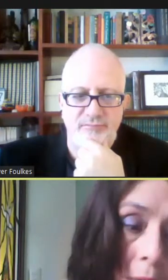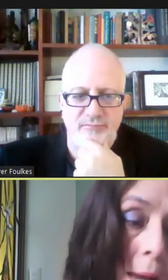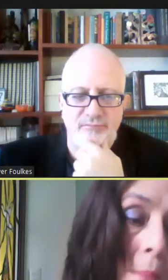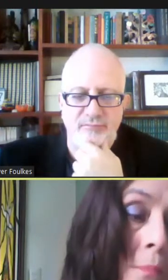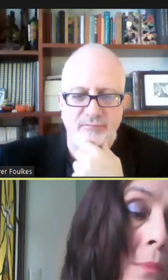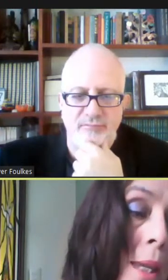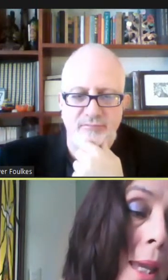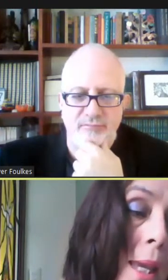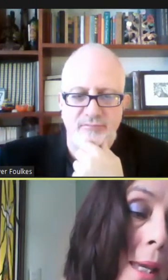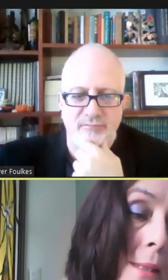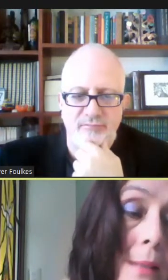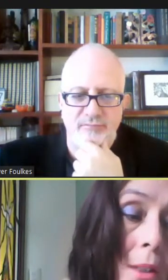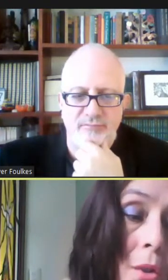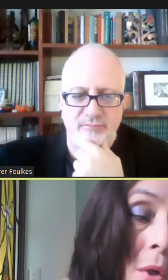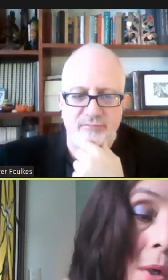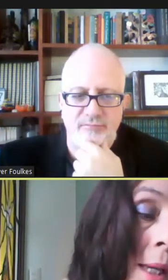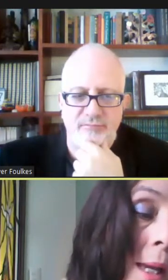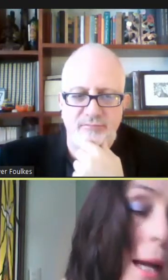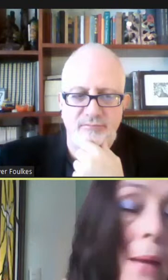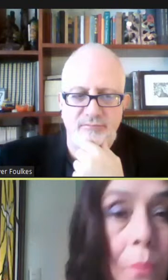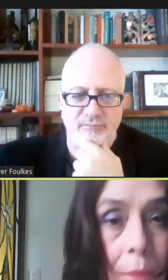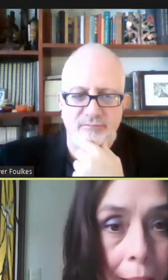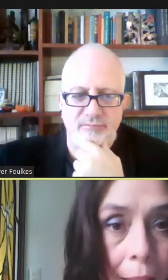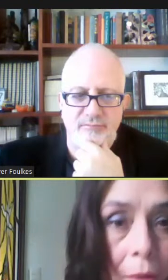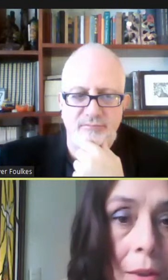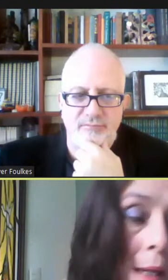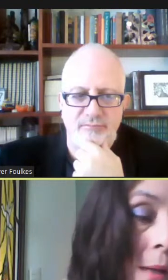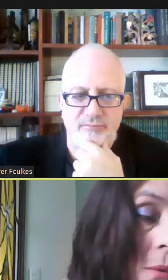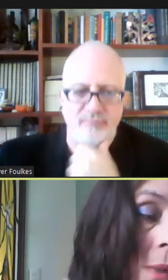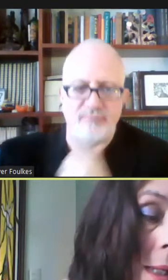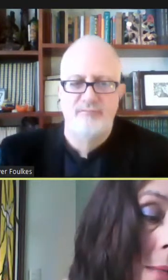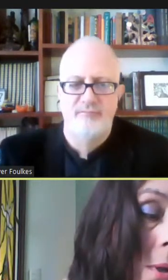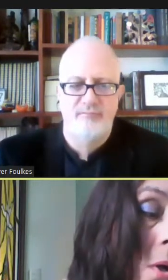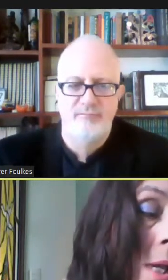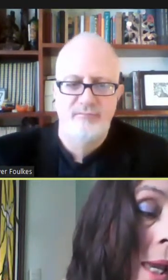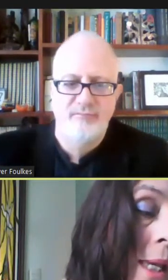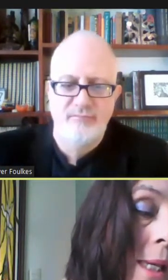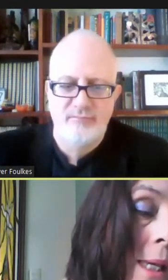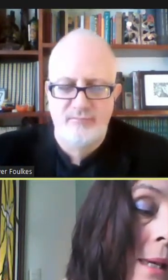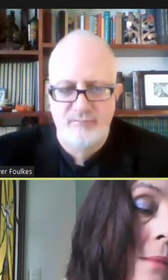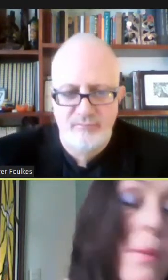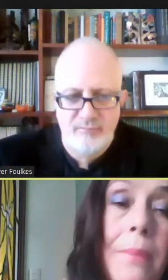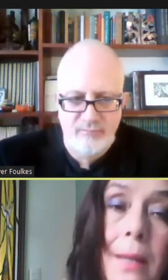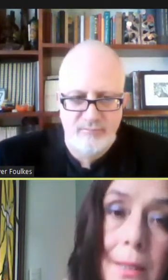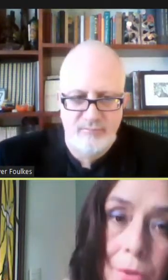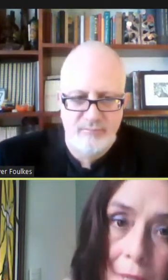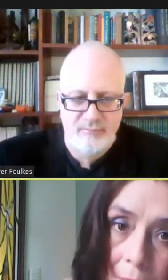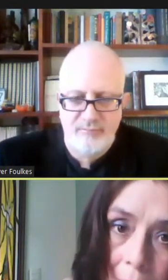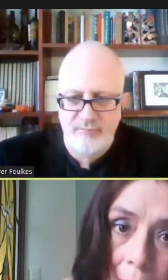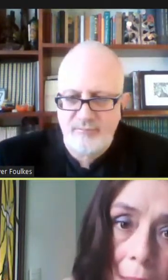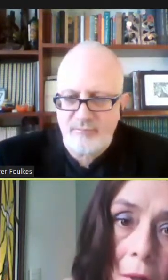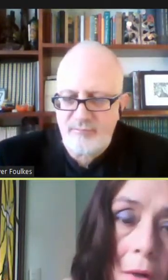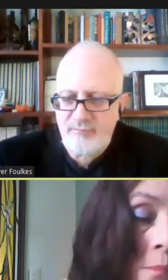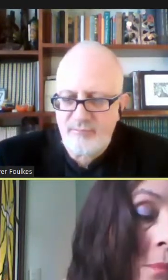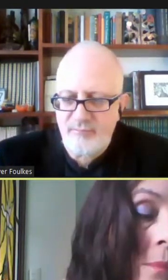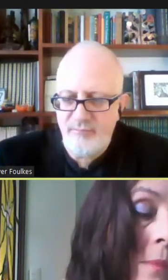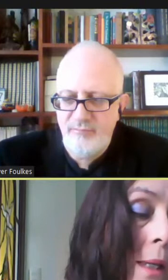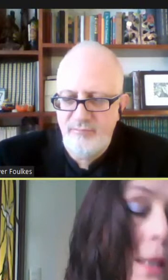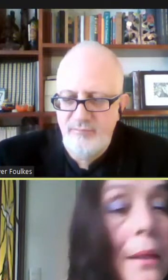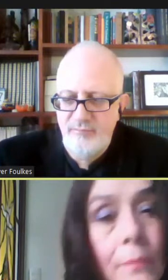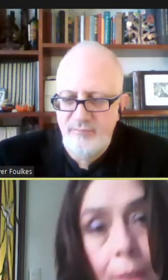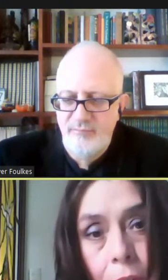filosofía, es escritor, ha publicado ya algún libro y vive en la Ciudad de México